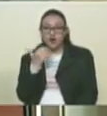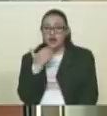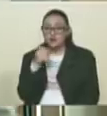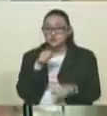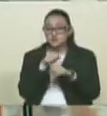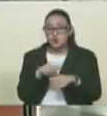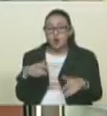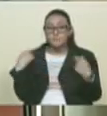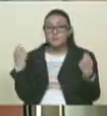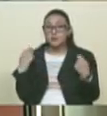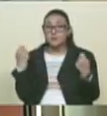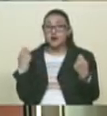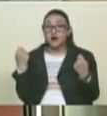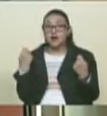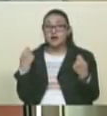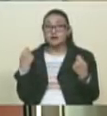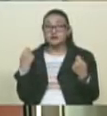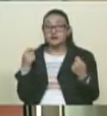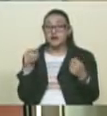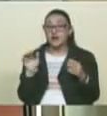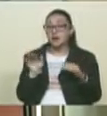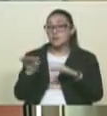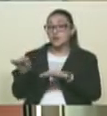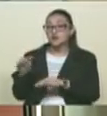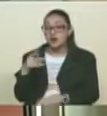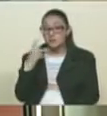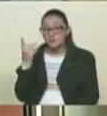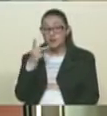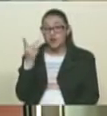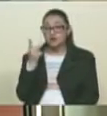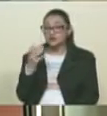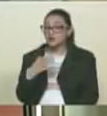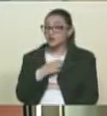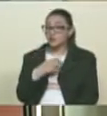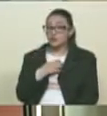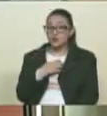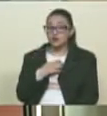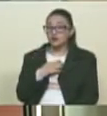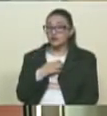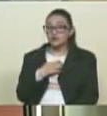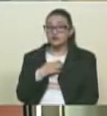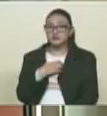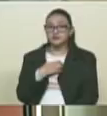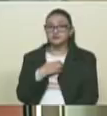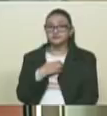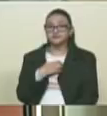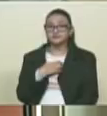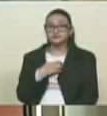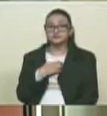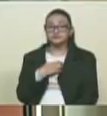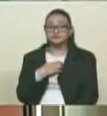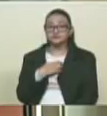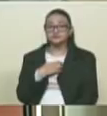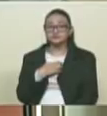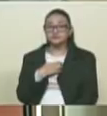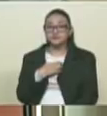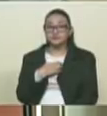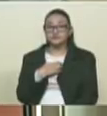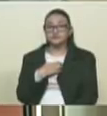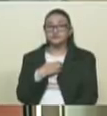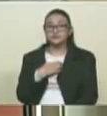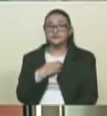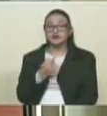difusión de propaganda tendente a apoyar a algún candidato o alguna candidata, ni a estimular o